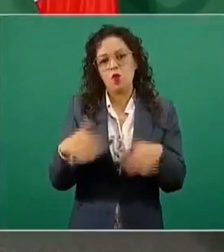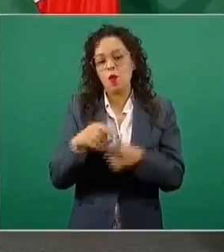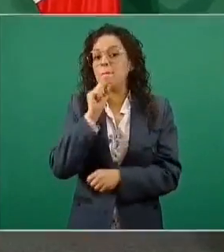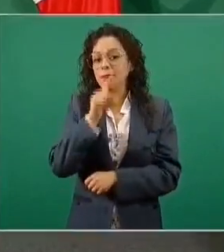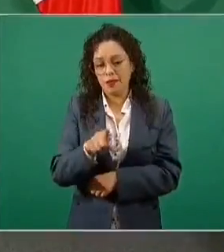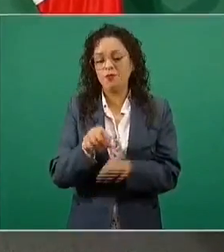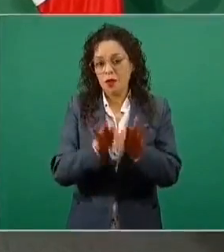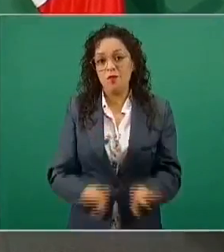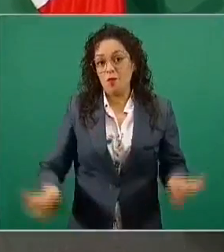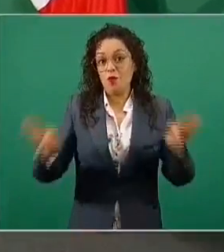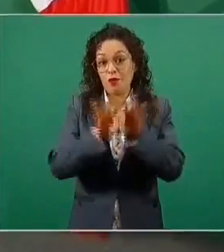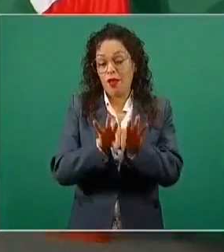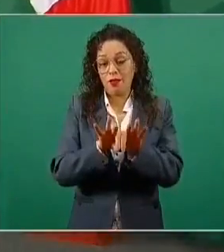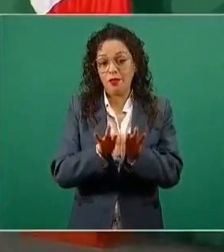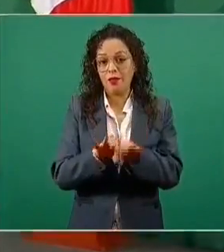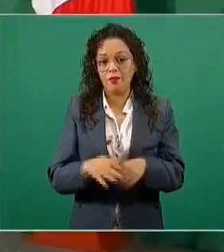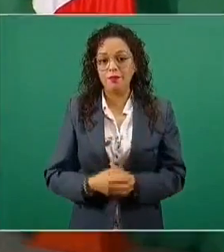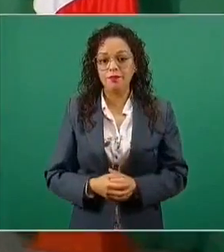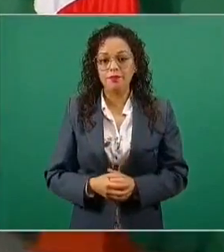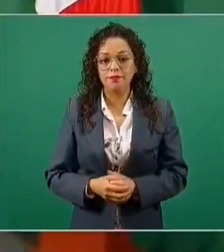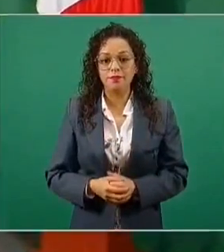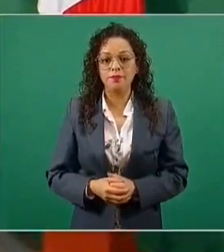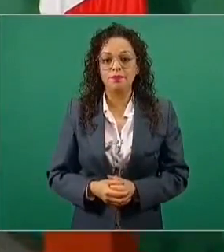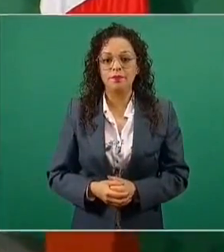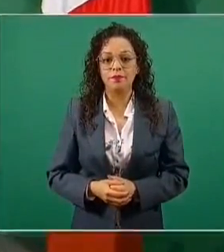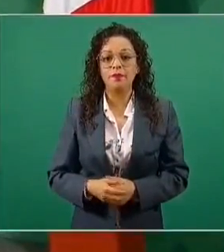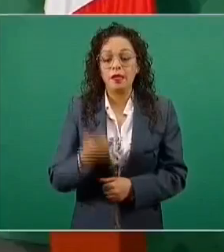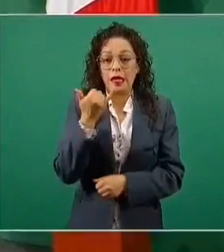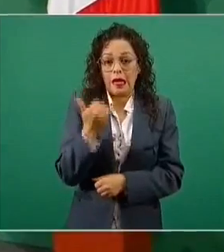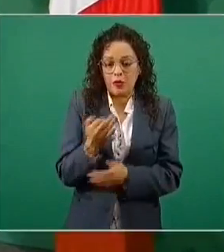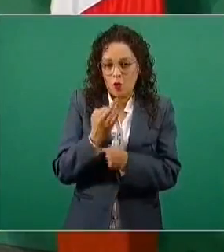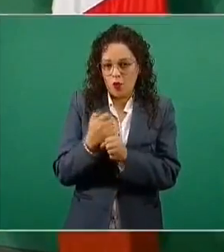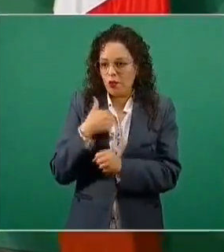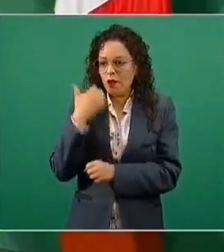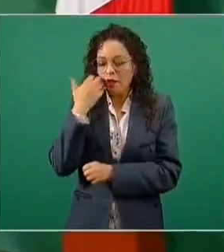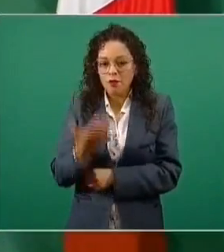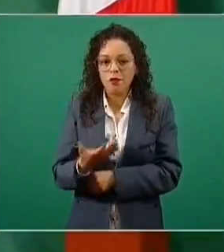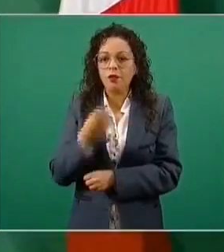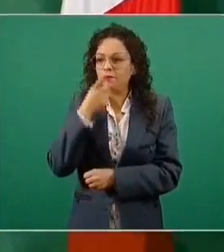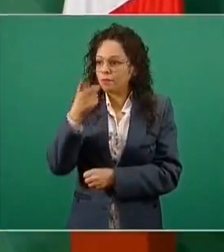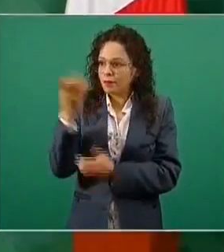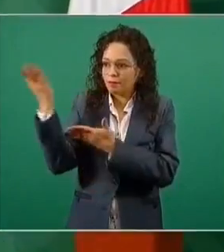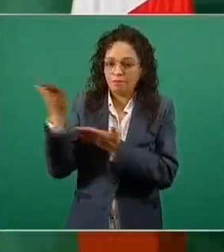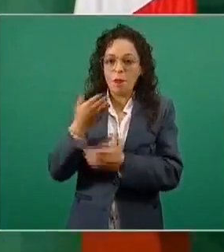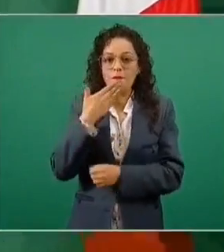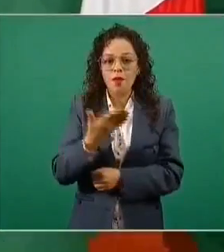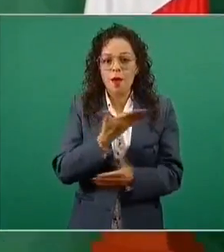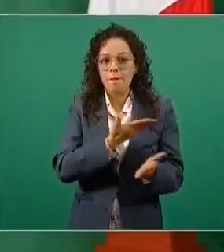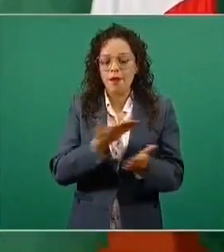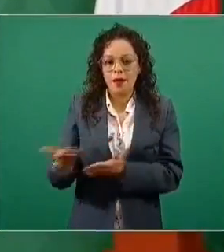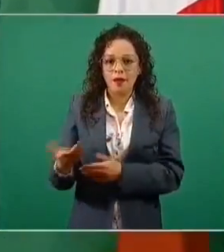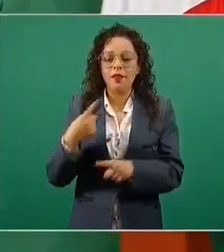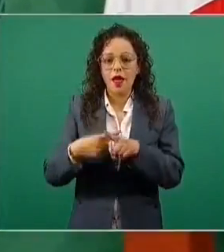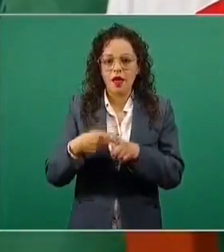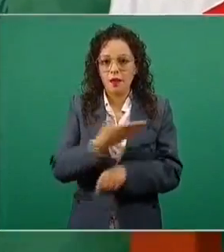Quiero dar la bienvenida al presidente de Argentina, Alberto Fernández,